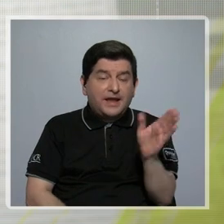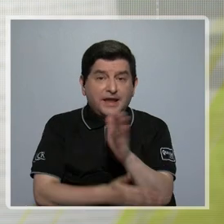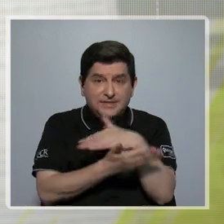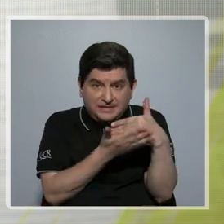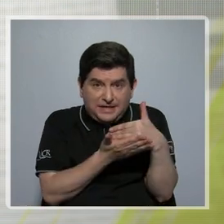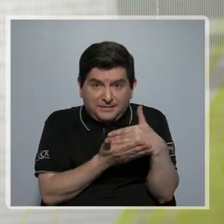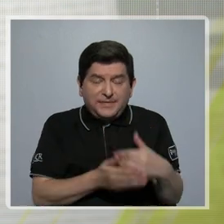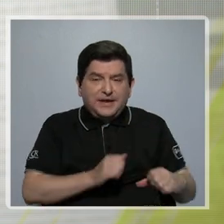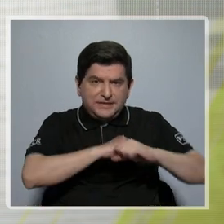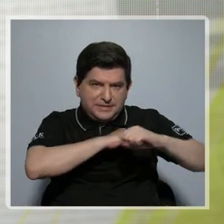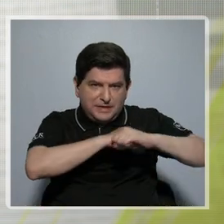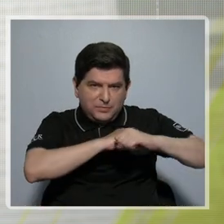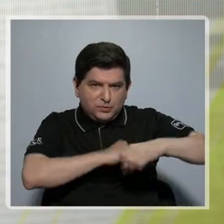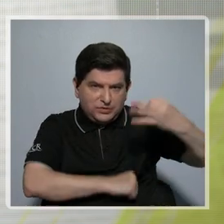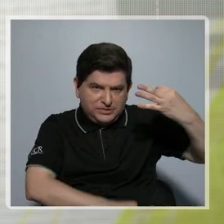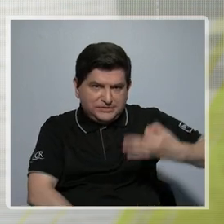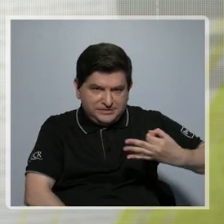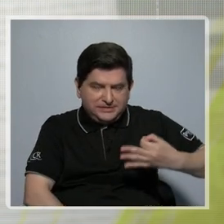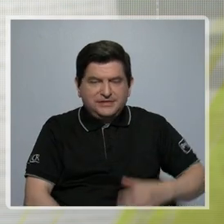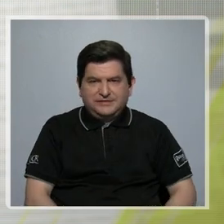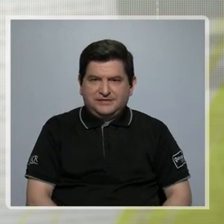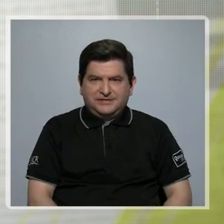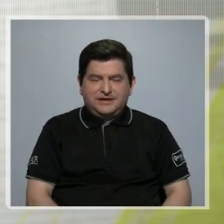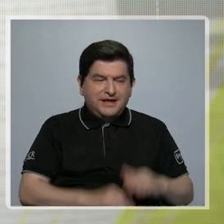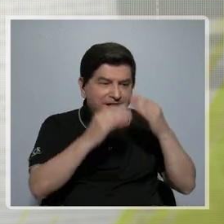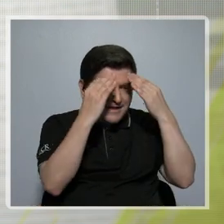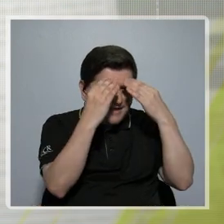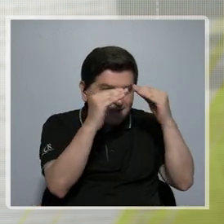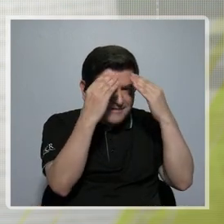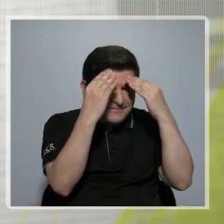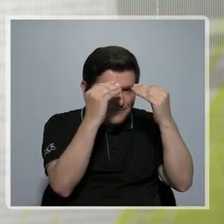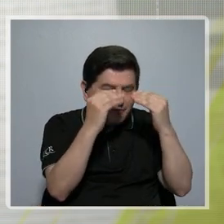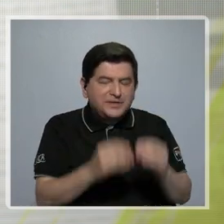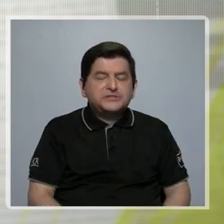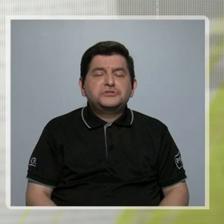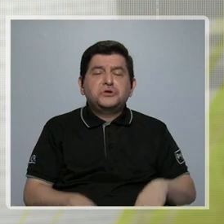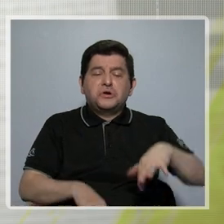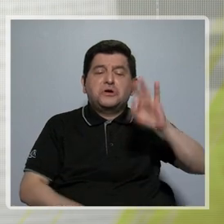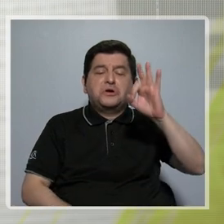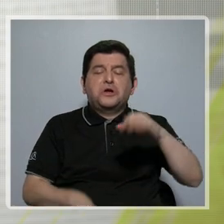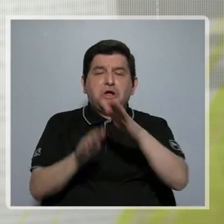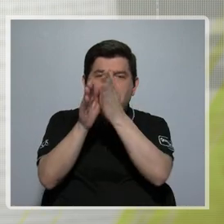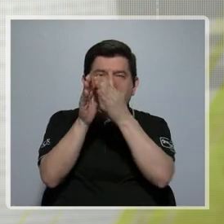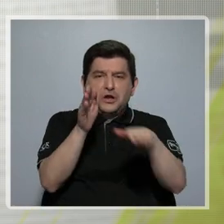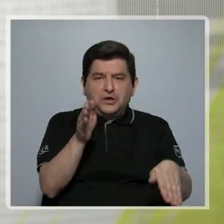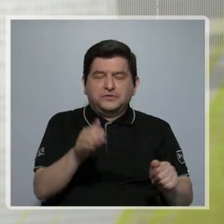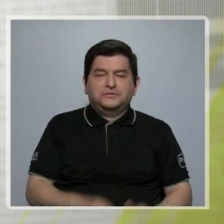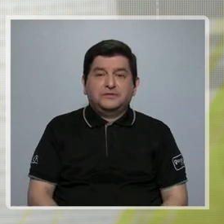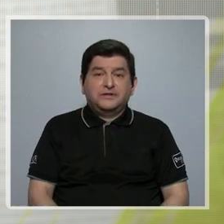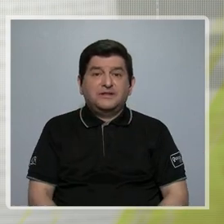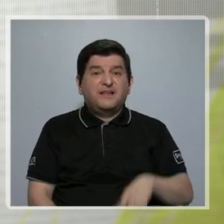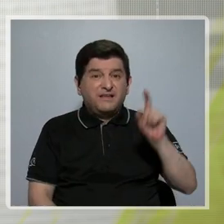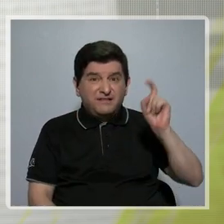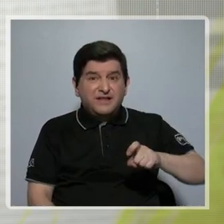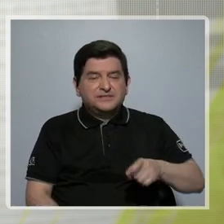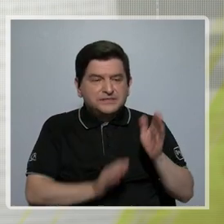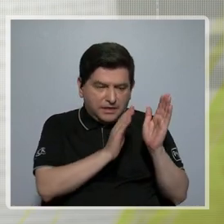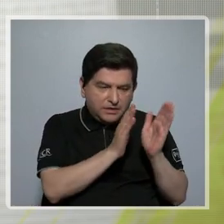esa es la parte, digamos, de publicidad oficial que está la información y está disponible en la Contraloría. Sí hay que